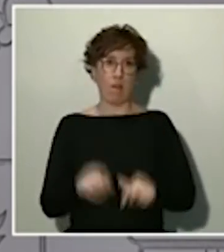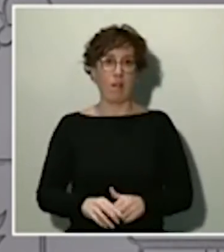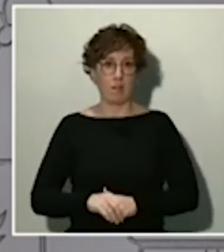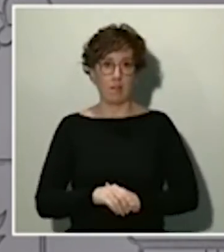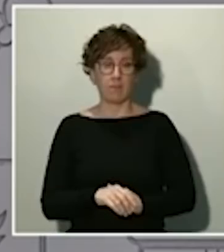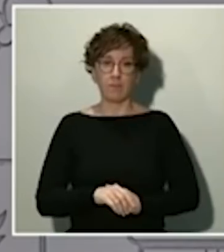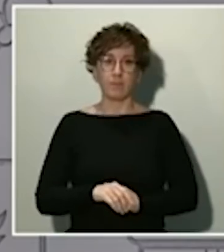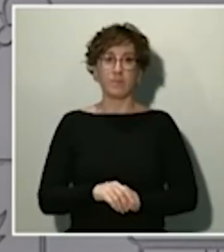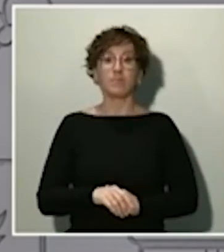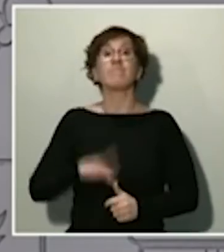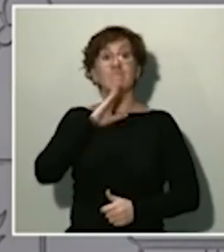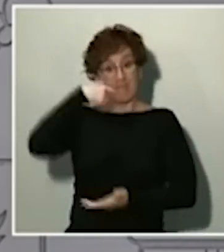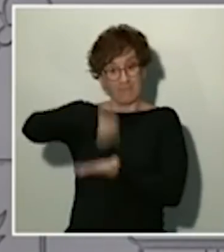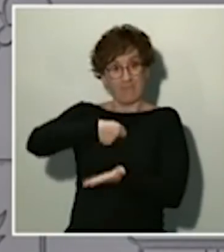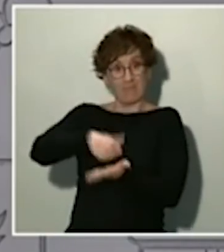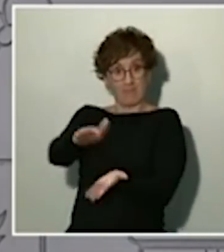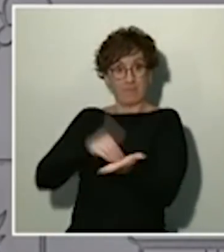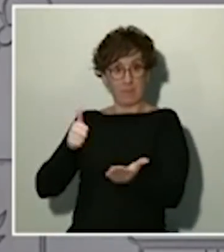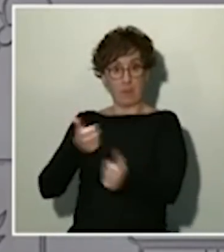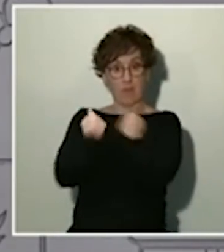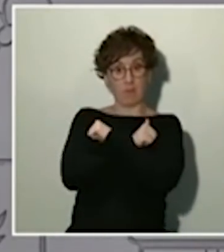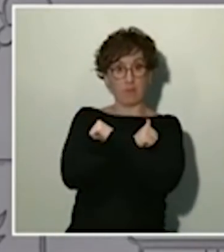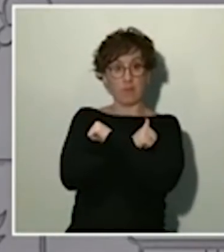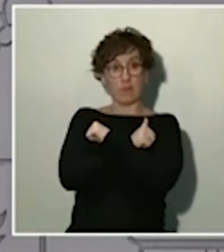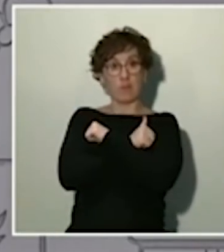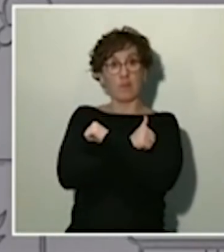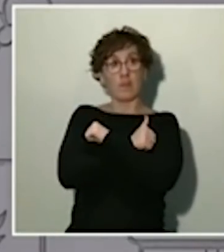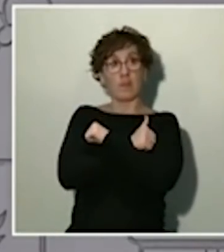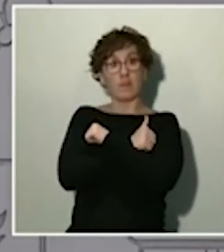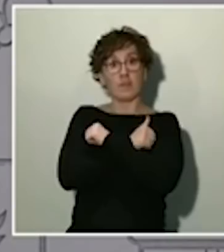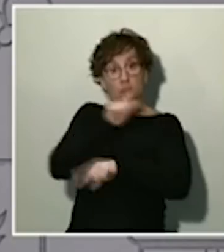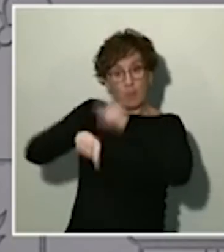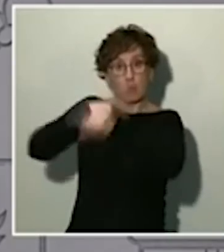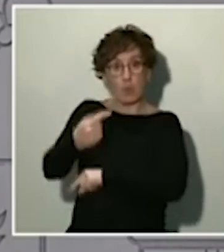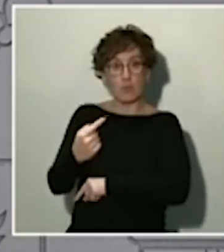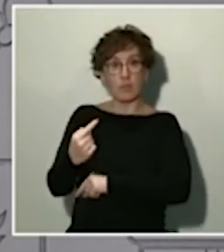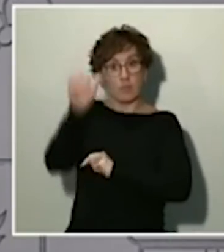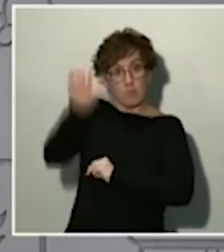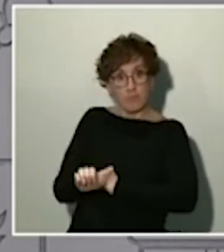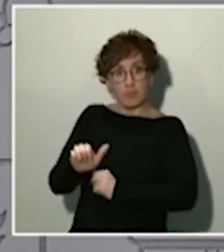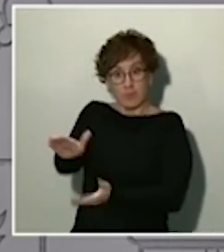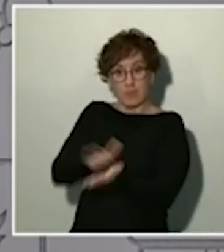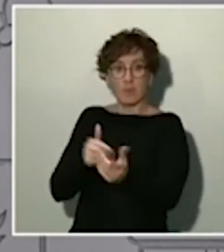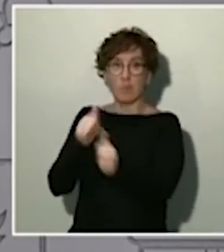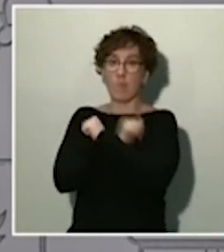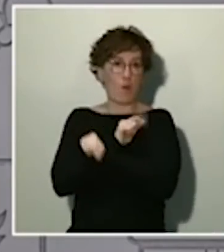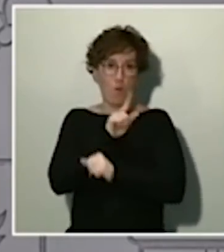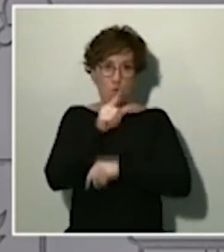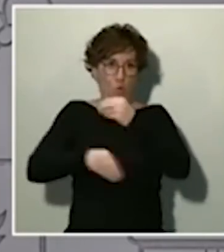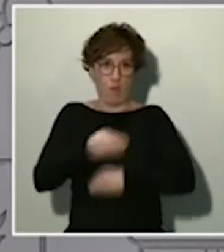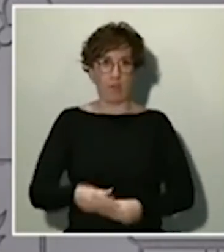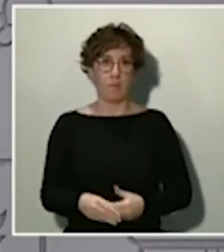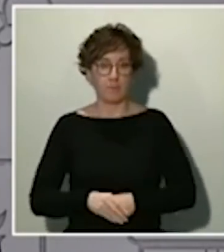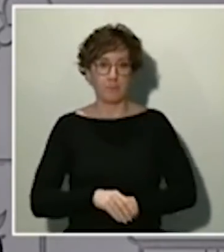cobro de esa prestación no les computará a efectos de cobro posterior de la prestación por desempleo. Y, la aceleración